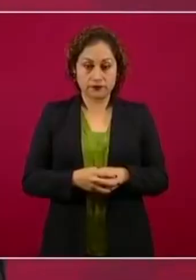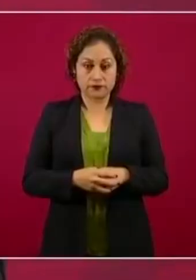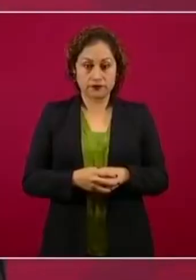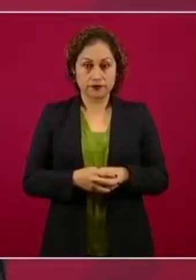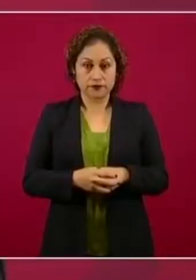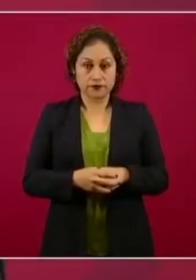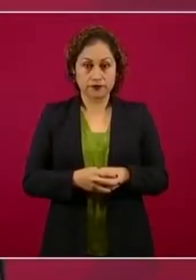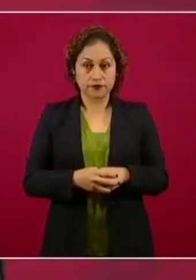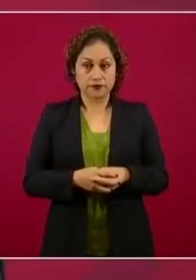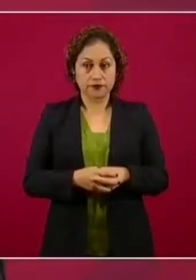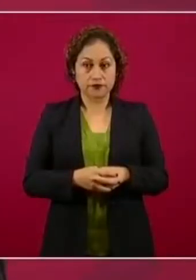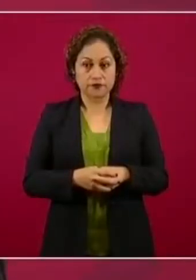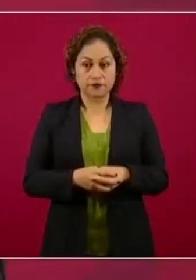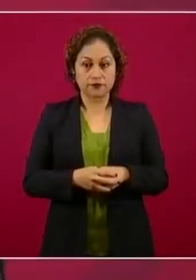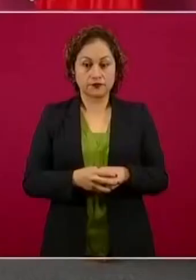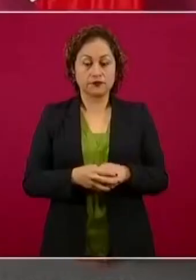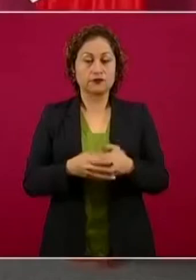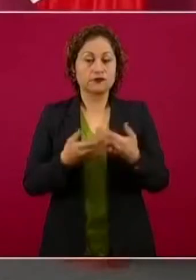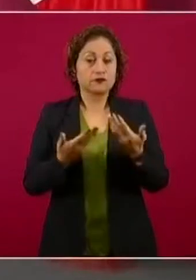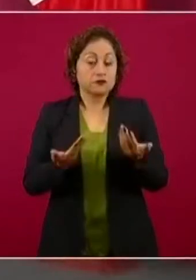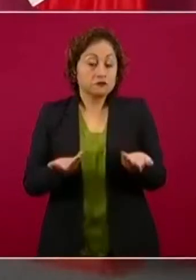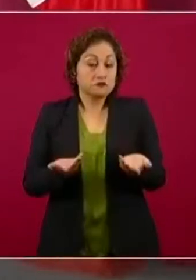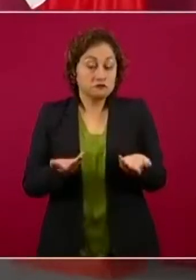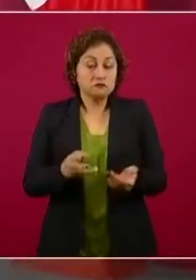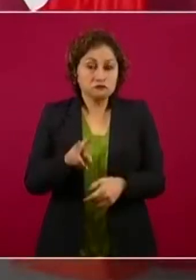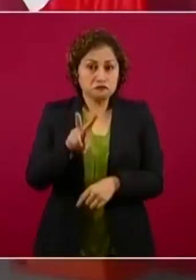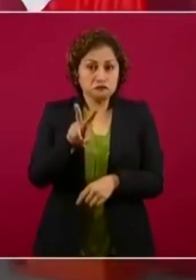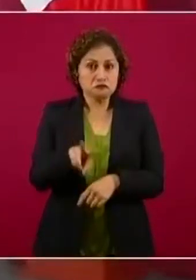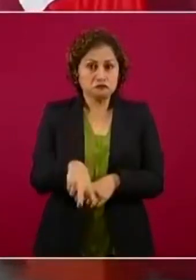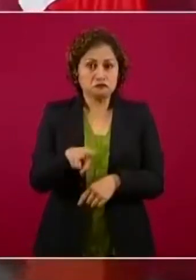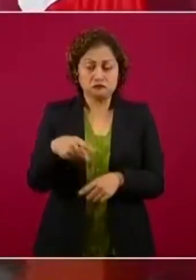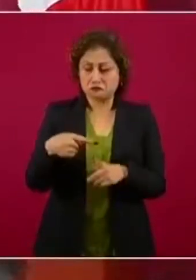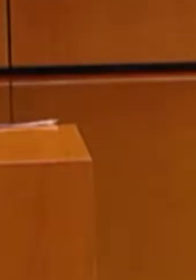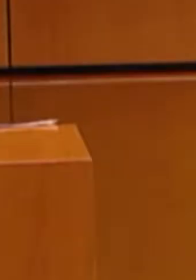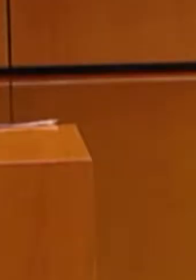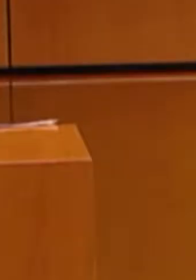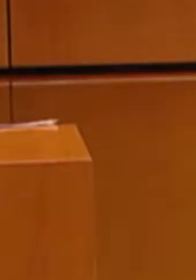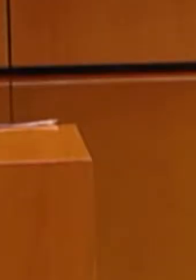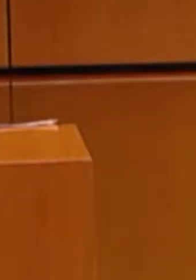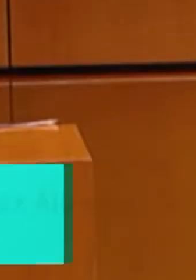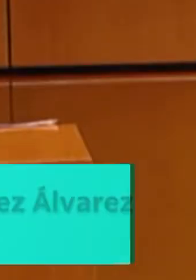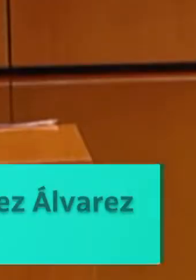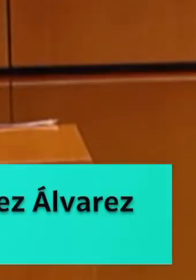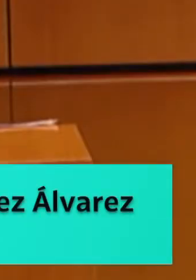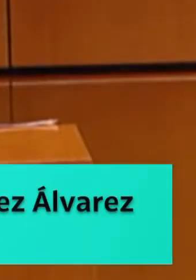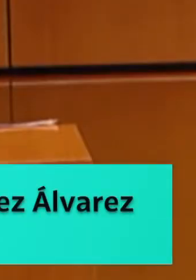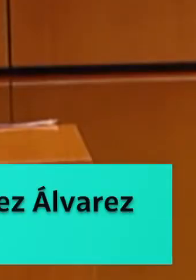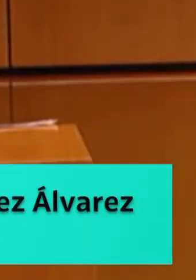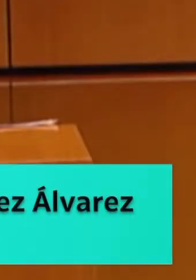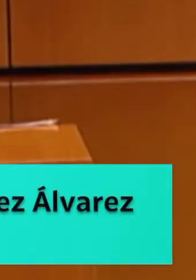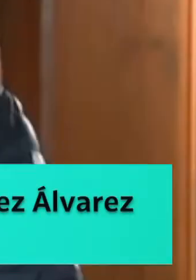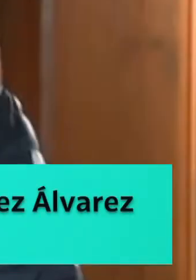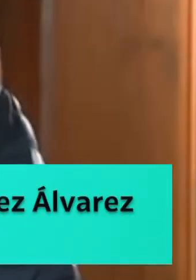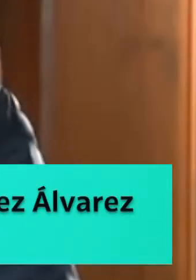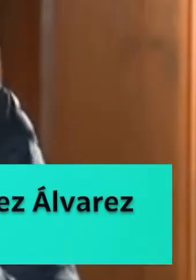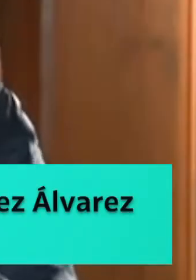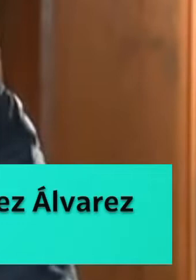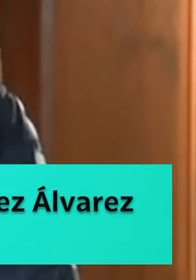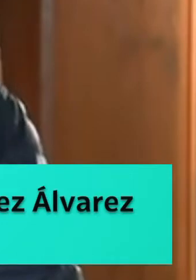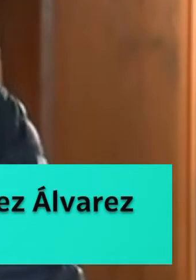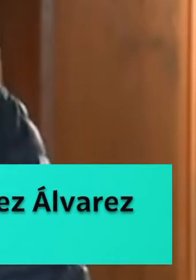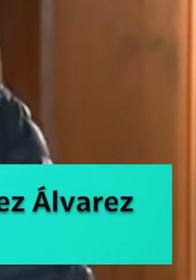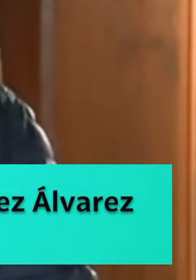El presidente Andrés Manuel López Obrador informó que la maestra Delfina Gómez Álvarez será quien sustituya a Esteban